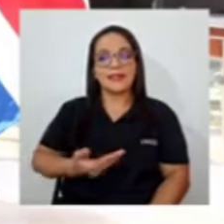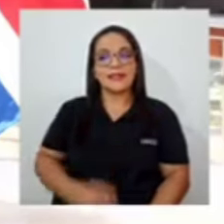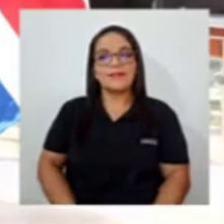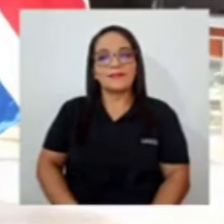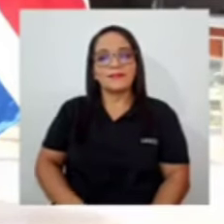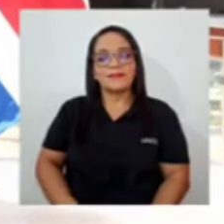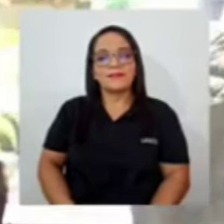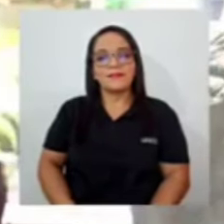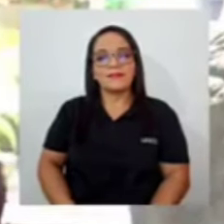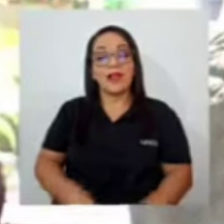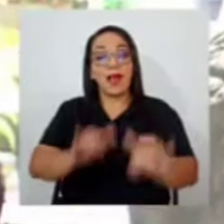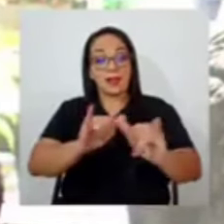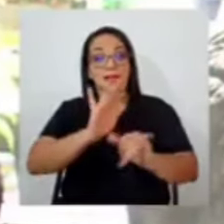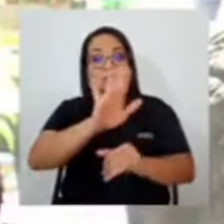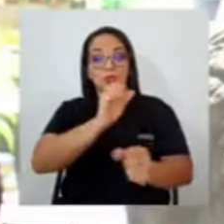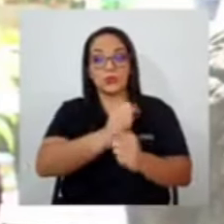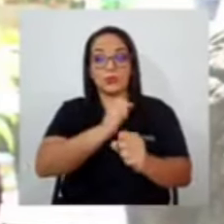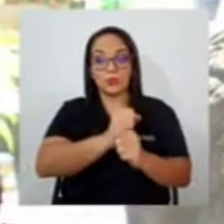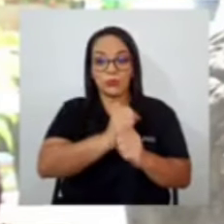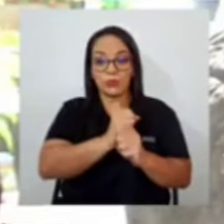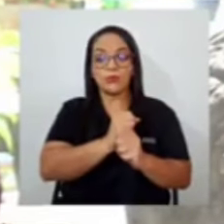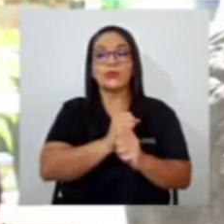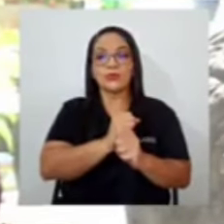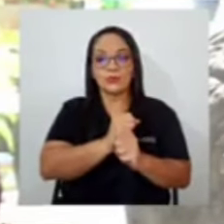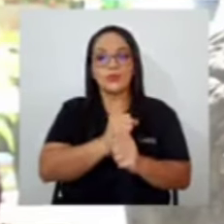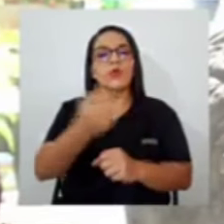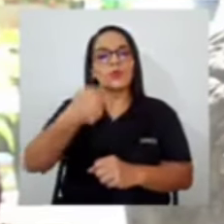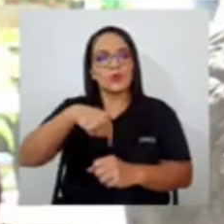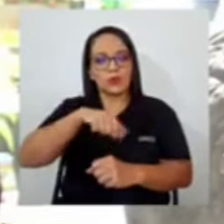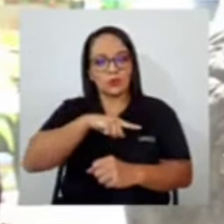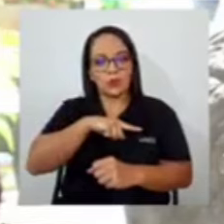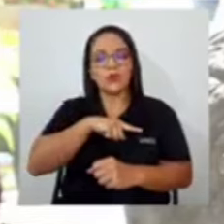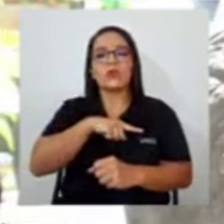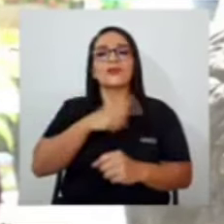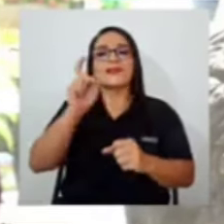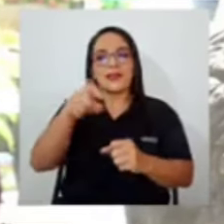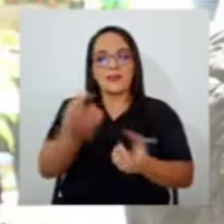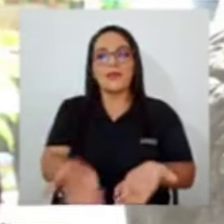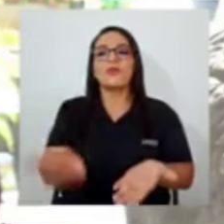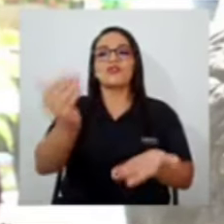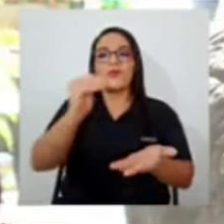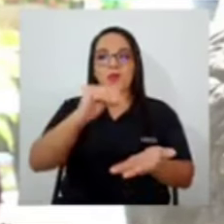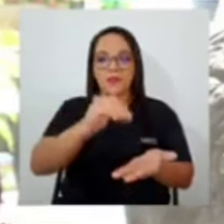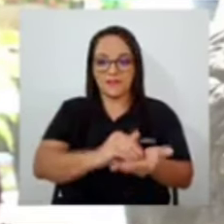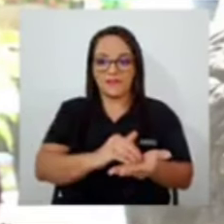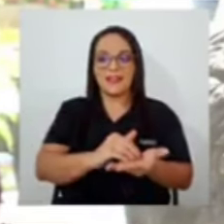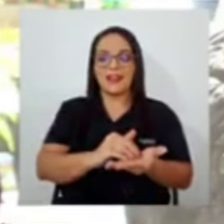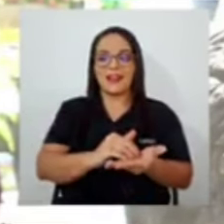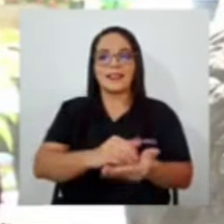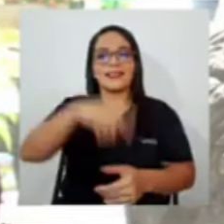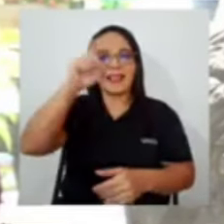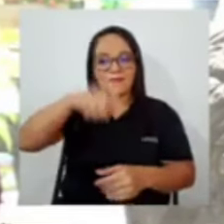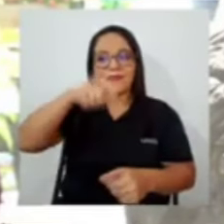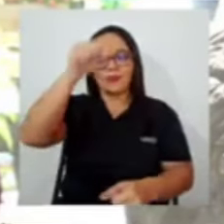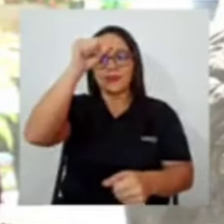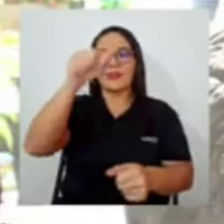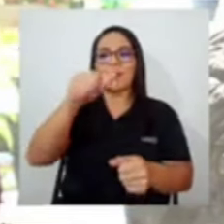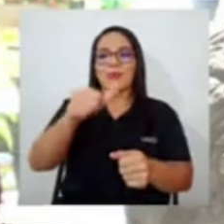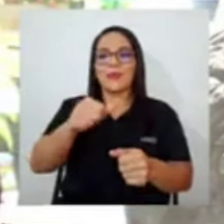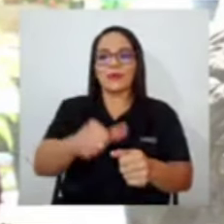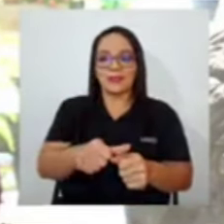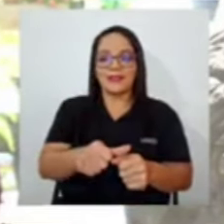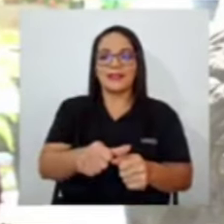línea suya, tenemos que volver a… o tenemos que recordar a esas personas que